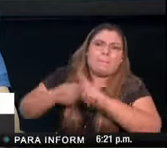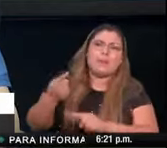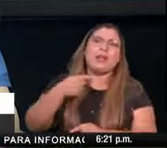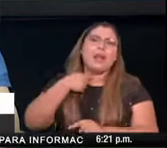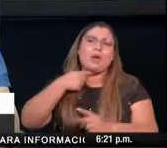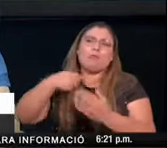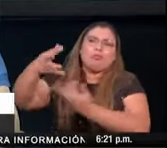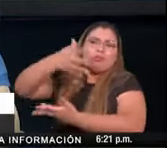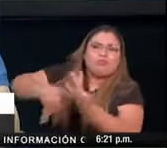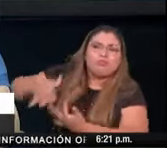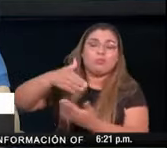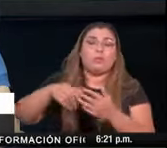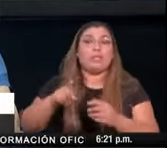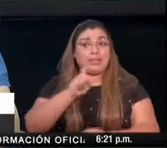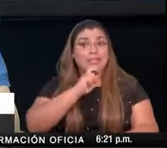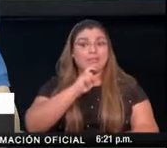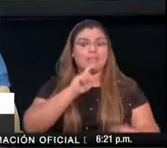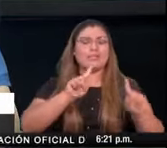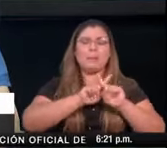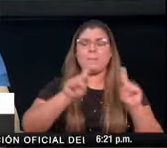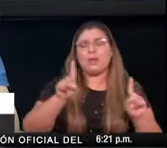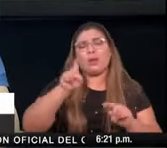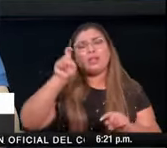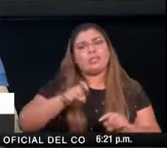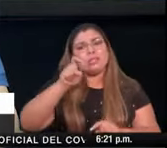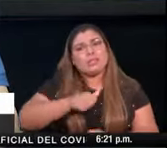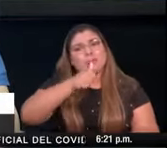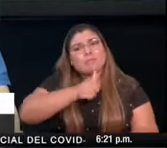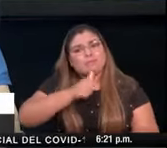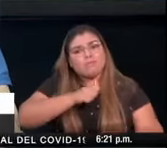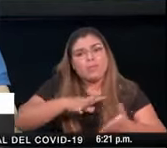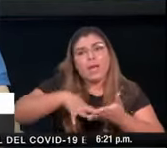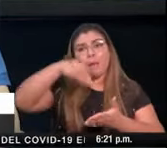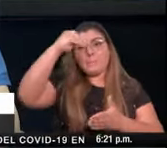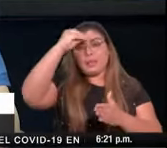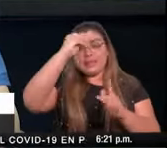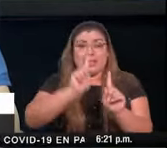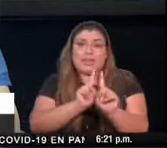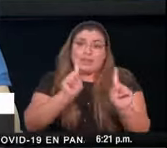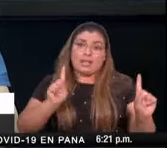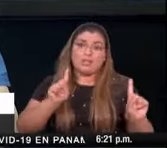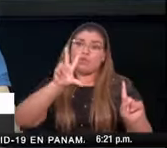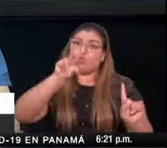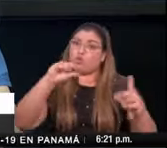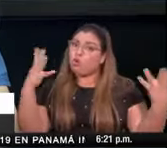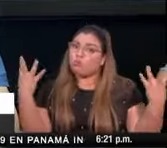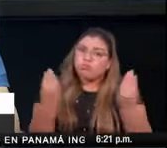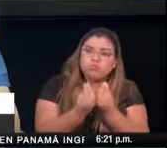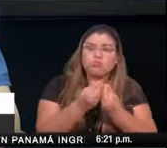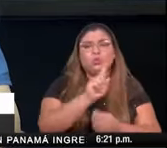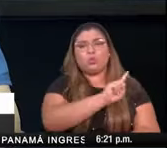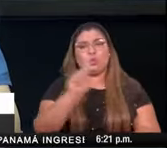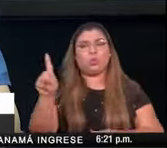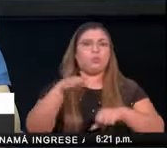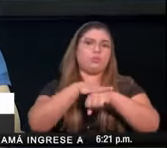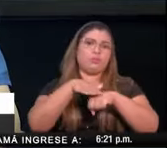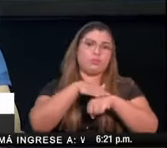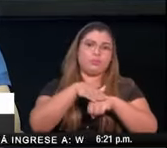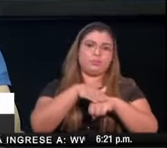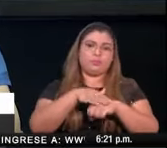poder mantener el distanciamiento físico de manera adecuada por esta razón les hacemos el llamado